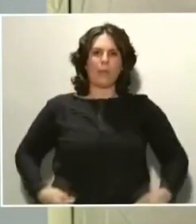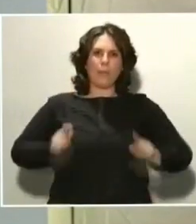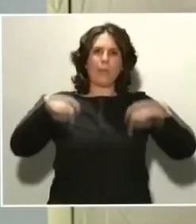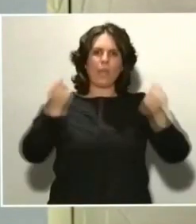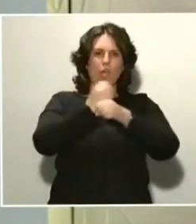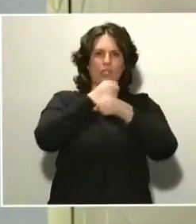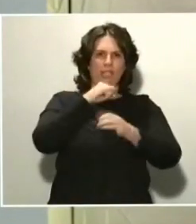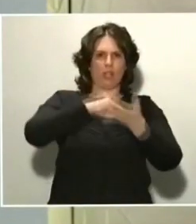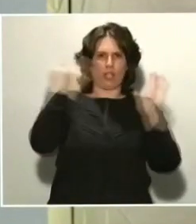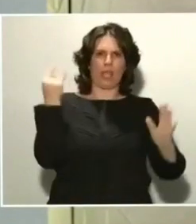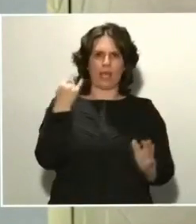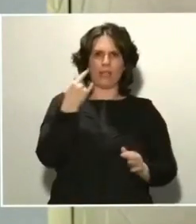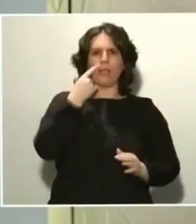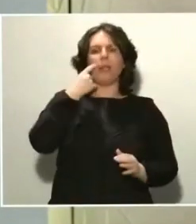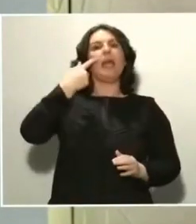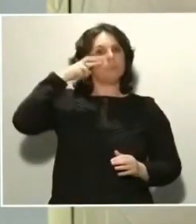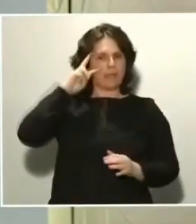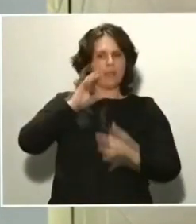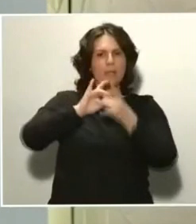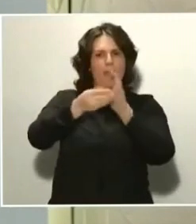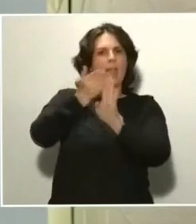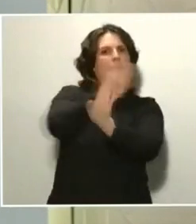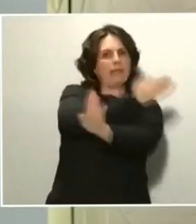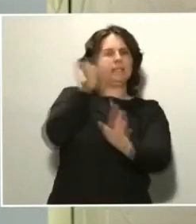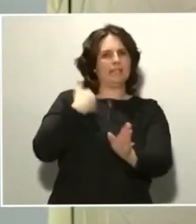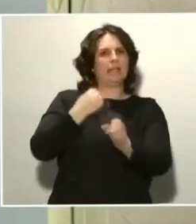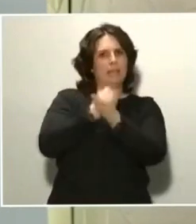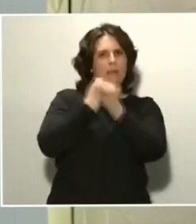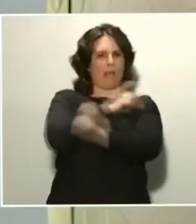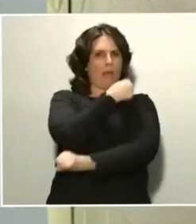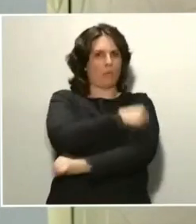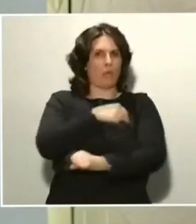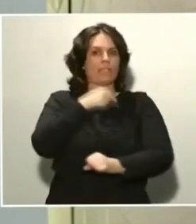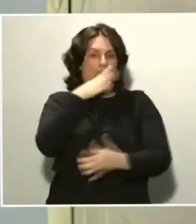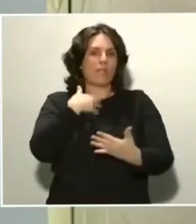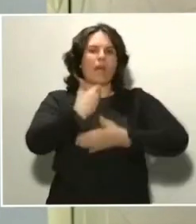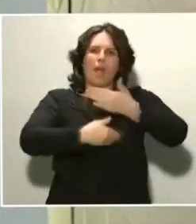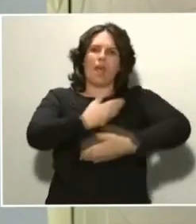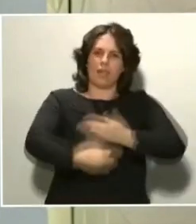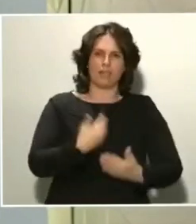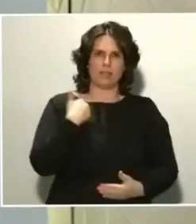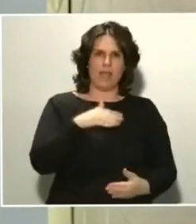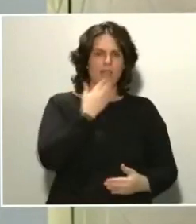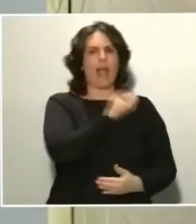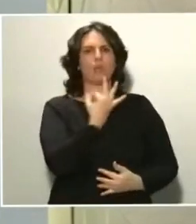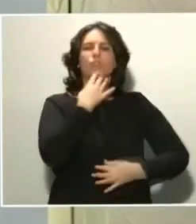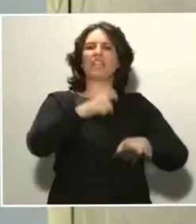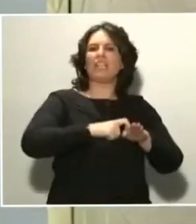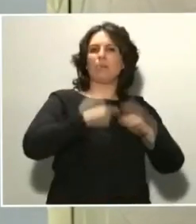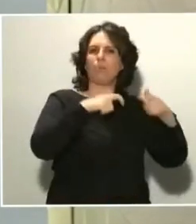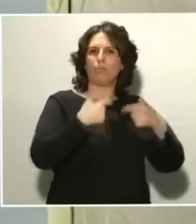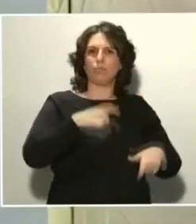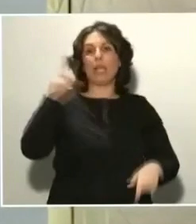trabajado en vacunas anteriormente y están bastante avanzados en este trabajo. Al mismo tiempo, están desarrollando posibles medicamentos.